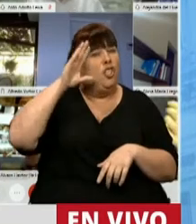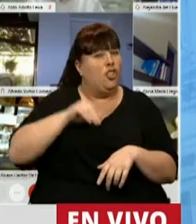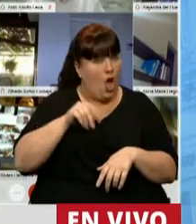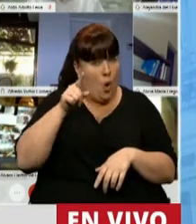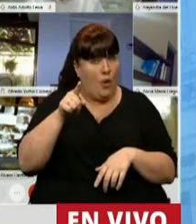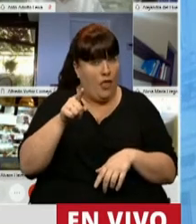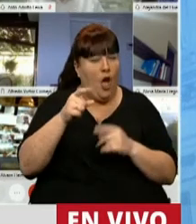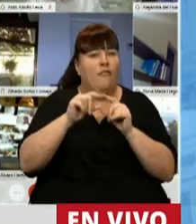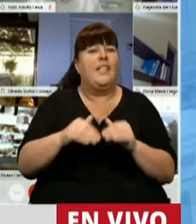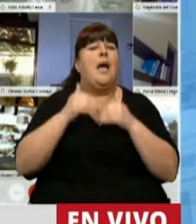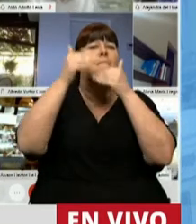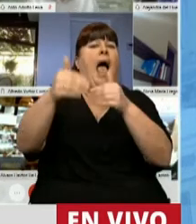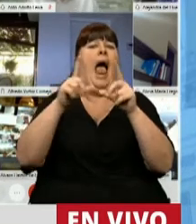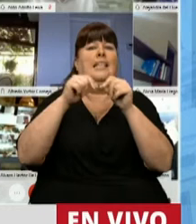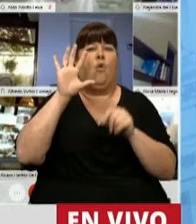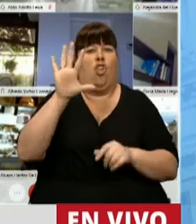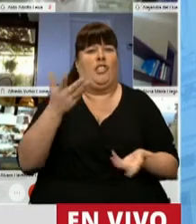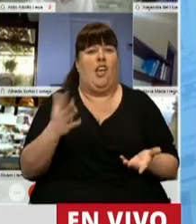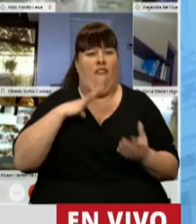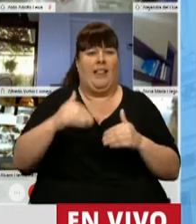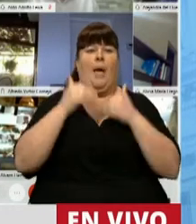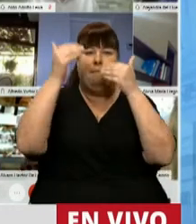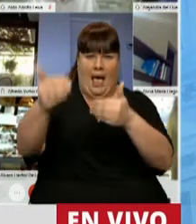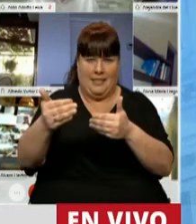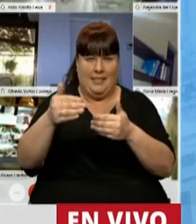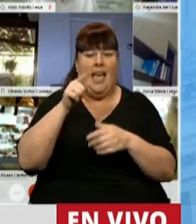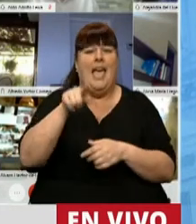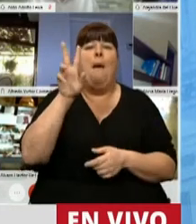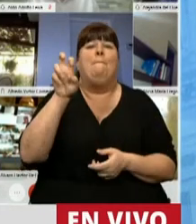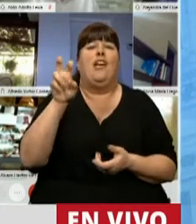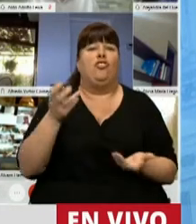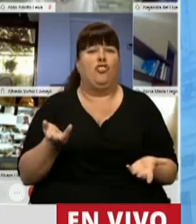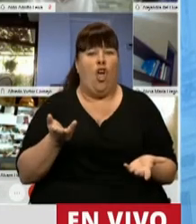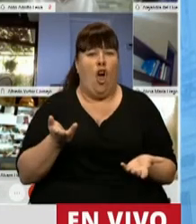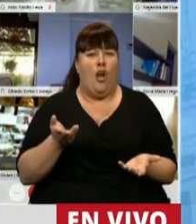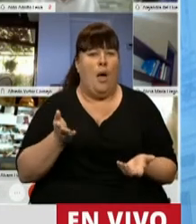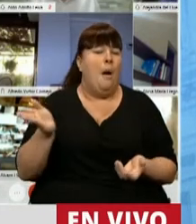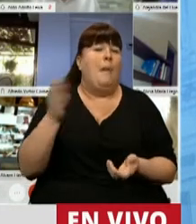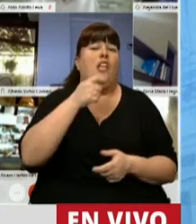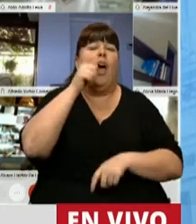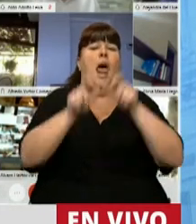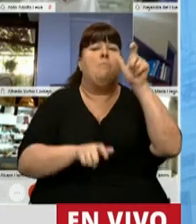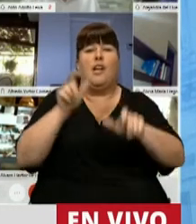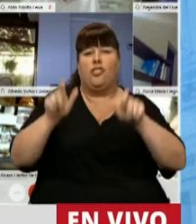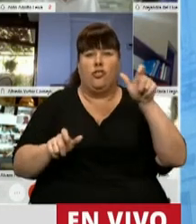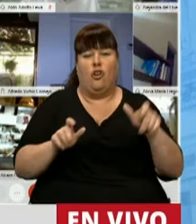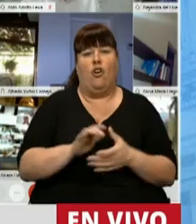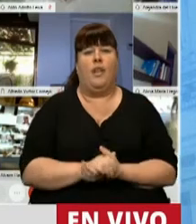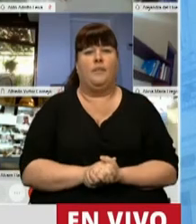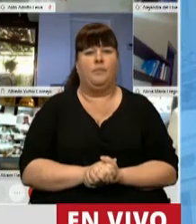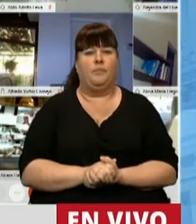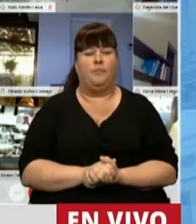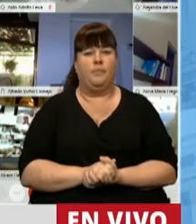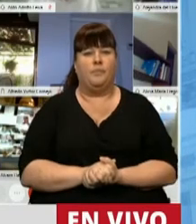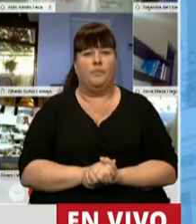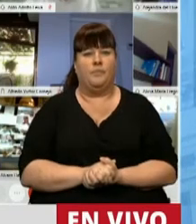de prorrogar el artículo 5, que son las pensiones para toda aquella gente que